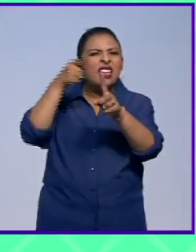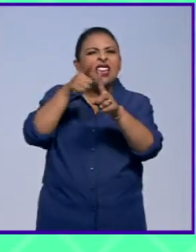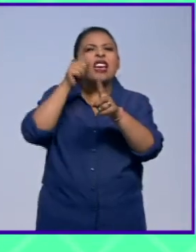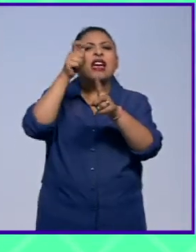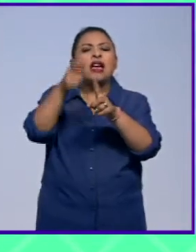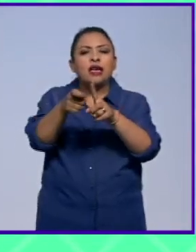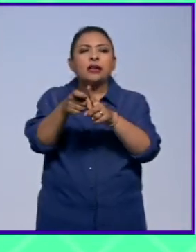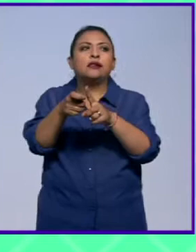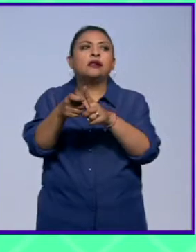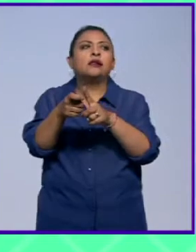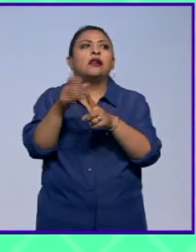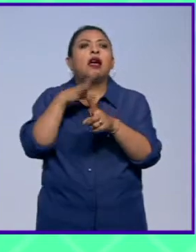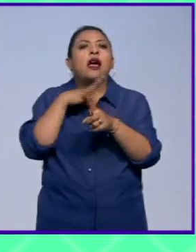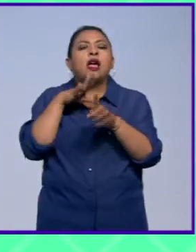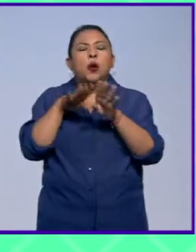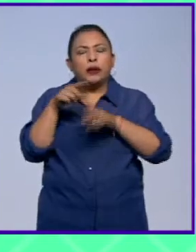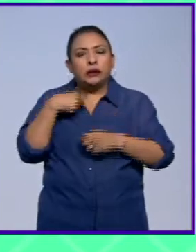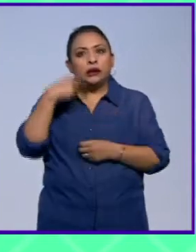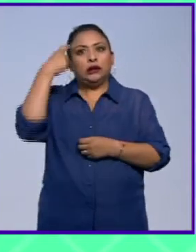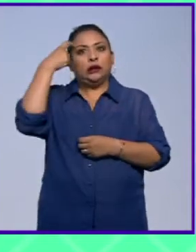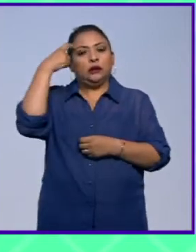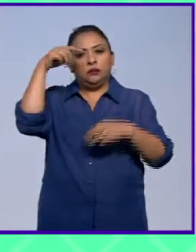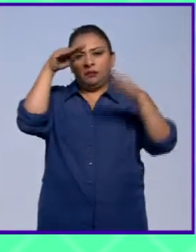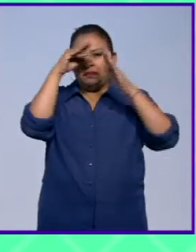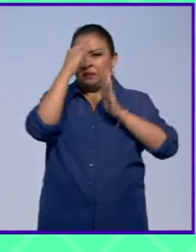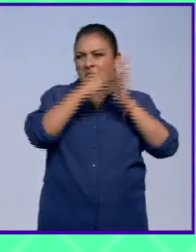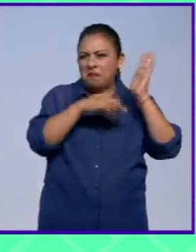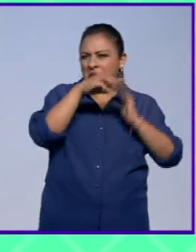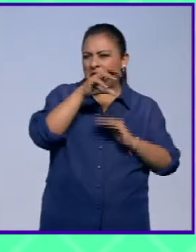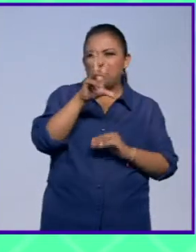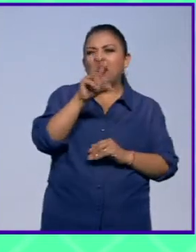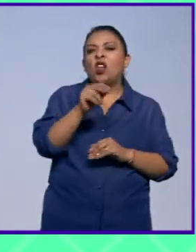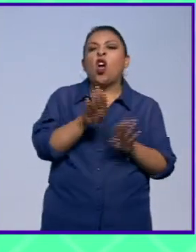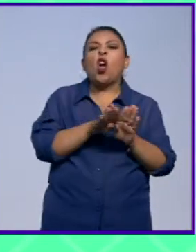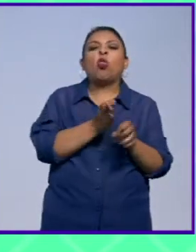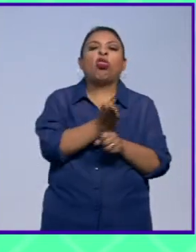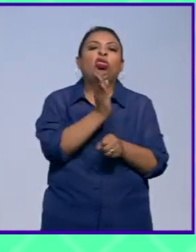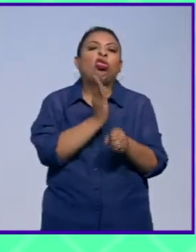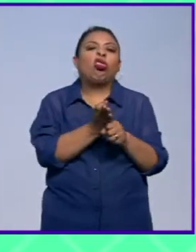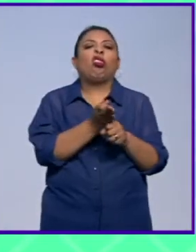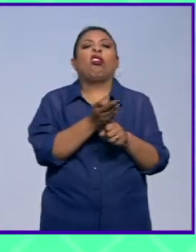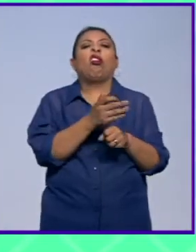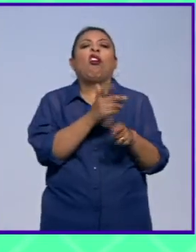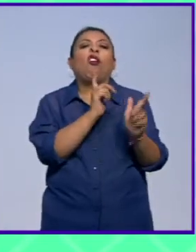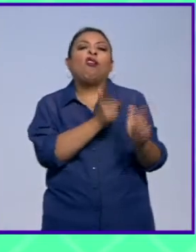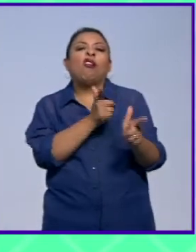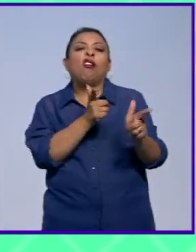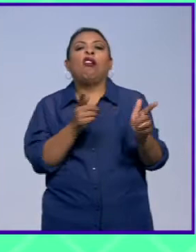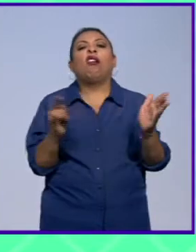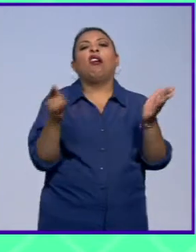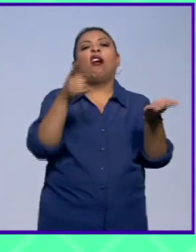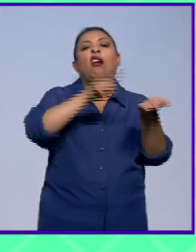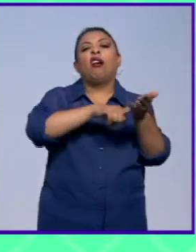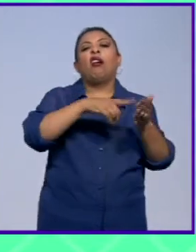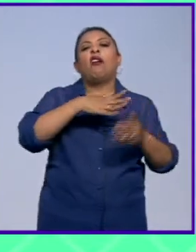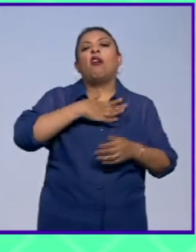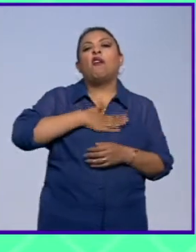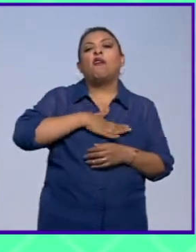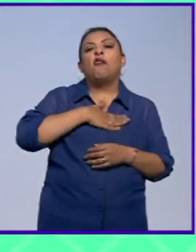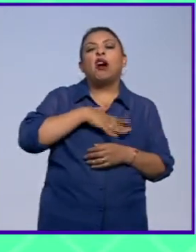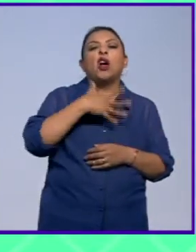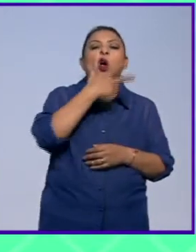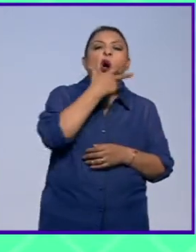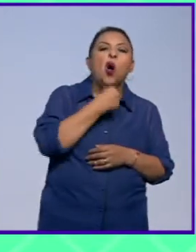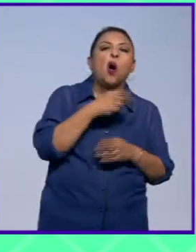se mueva la reflexión. El meme no. El meme es la burla, es el chiste escrito en los baños de los caballeros